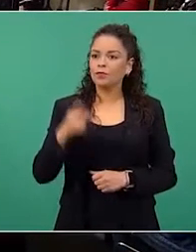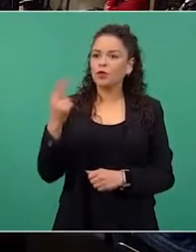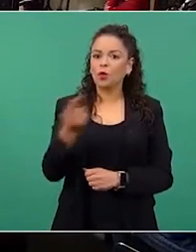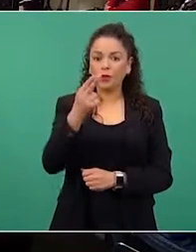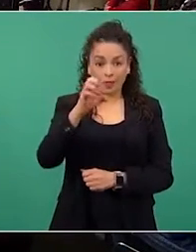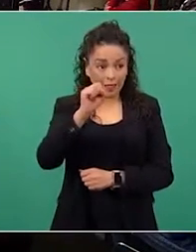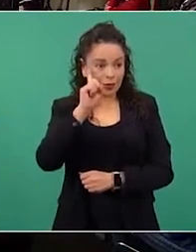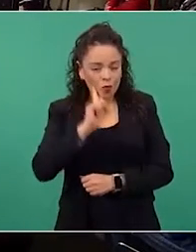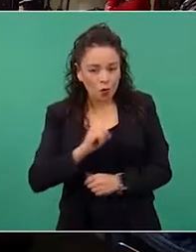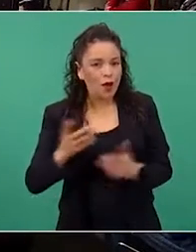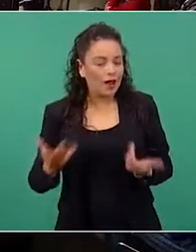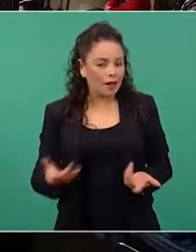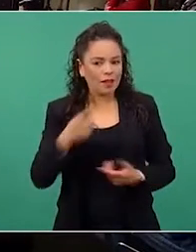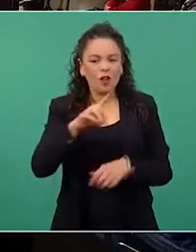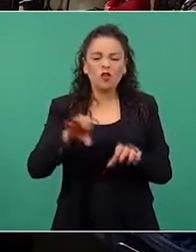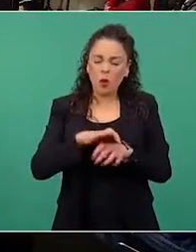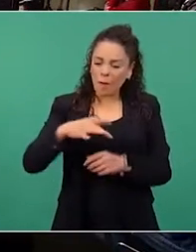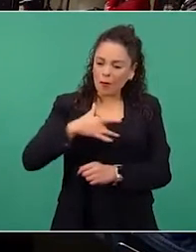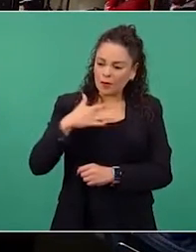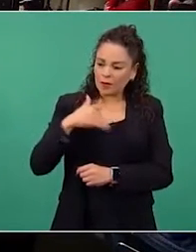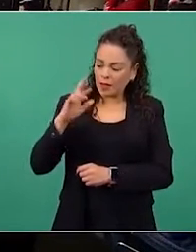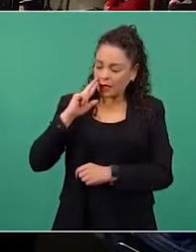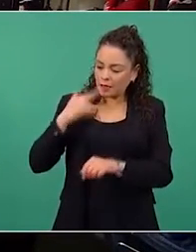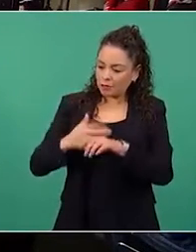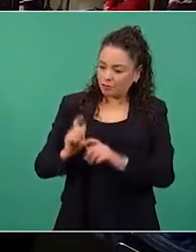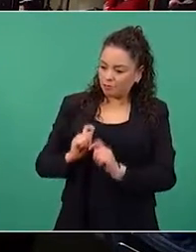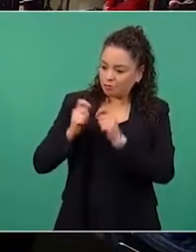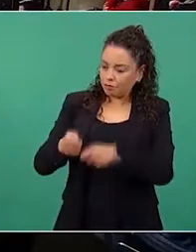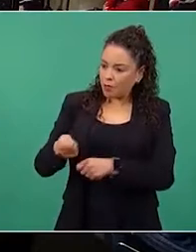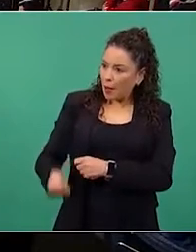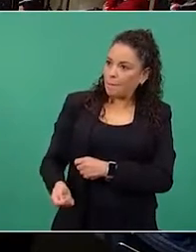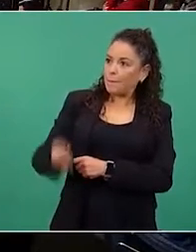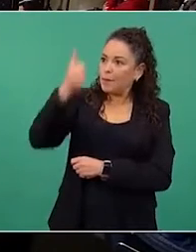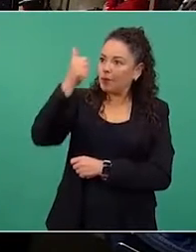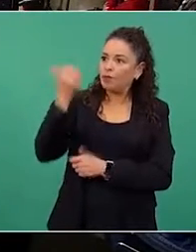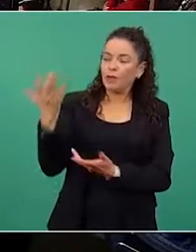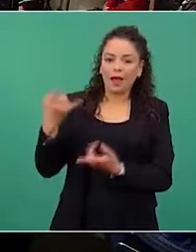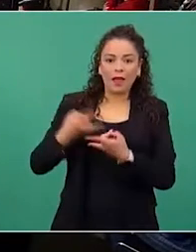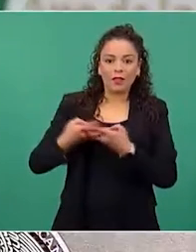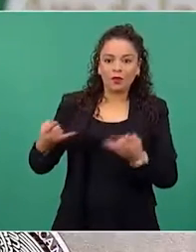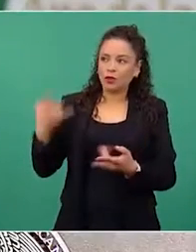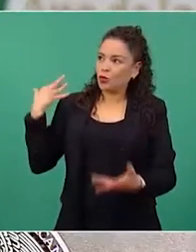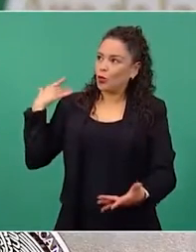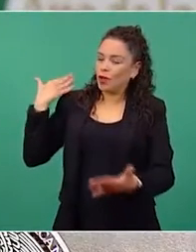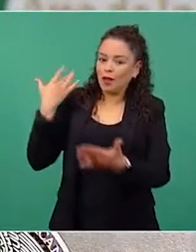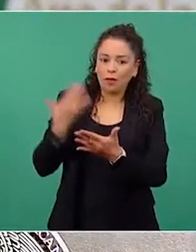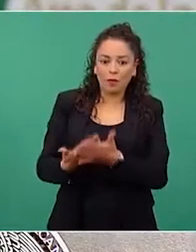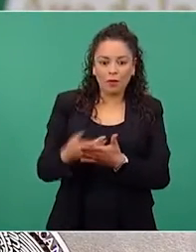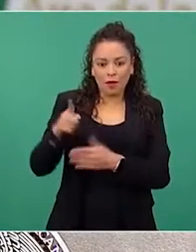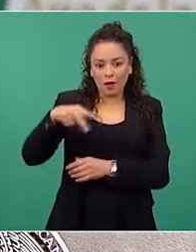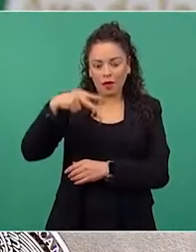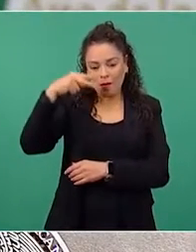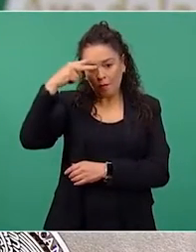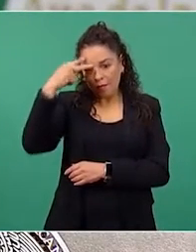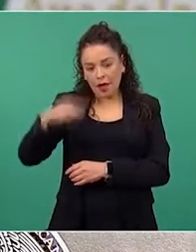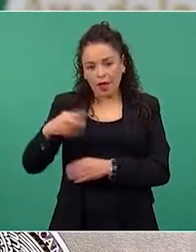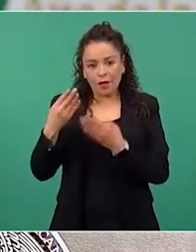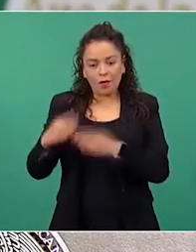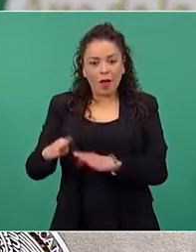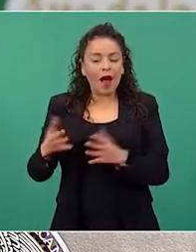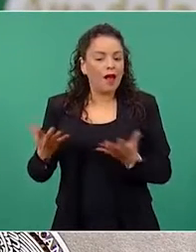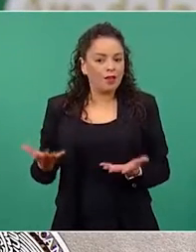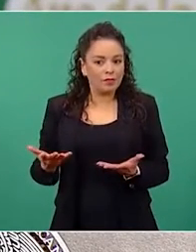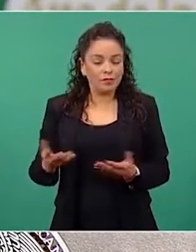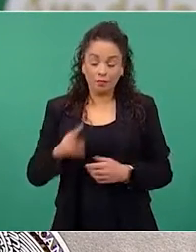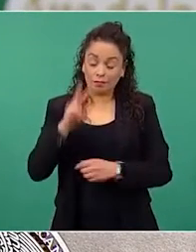este encargo ser la primera mujer en la historia en presidir el Banco de México? Bueno, pues me siento honrada, soy muy